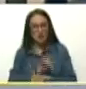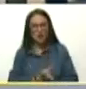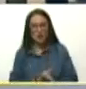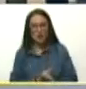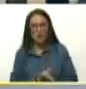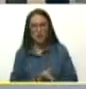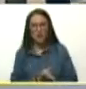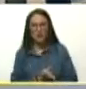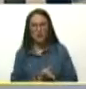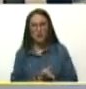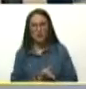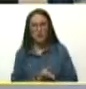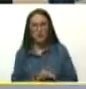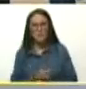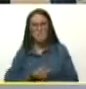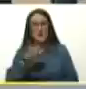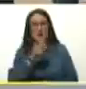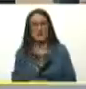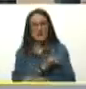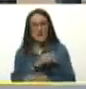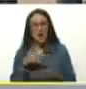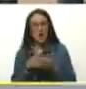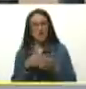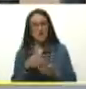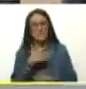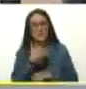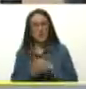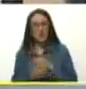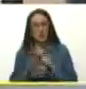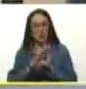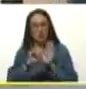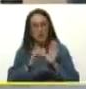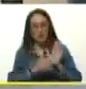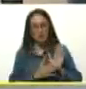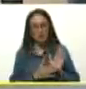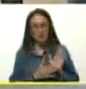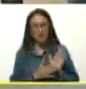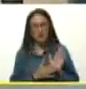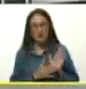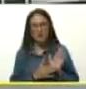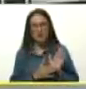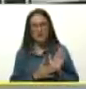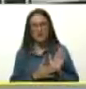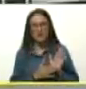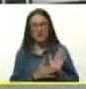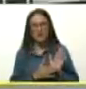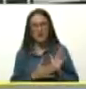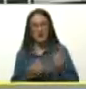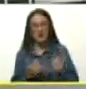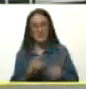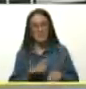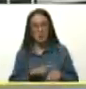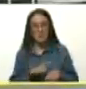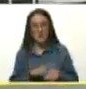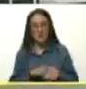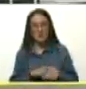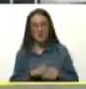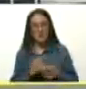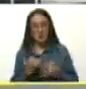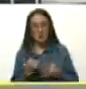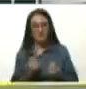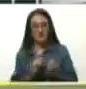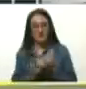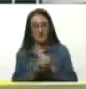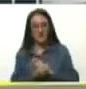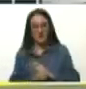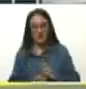que en Chile contra el proyecto constitucional en el momento que se iba a someter al referéndum,